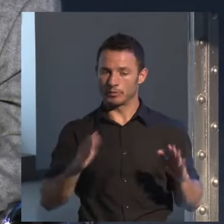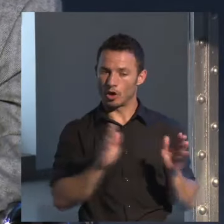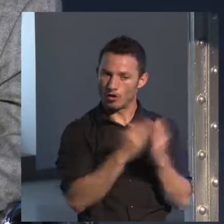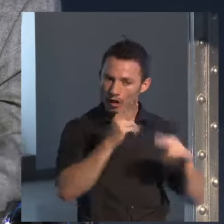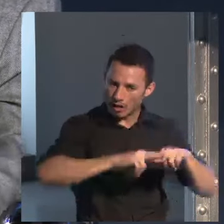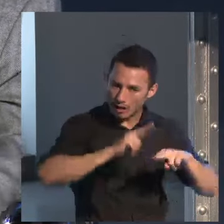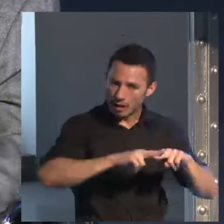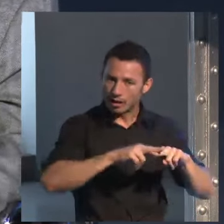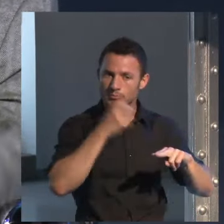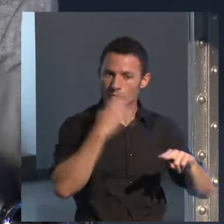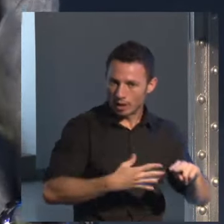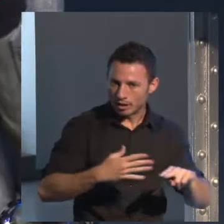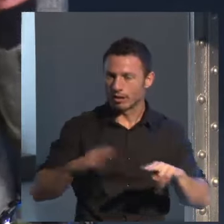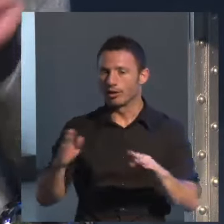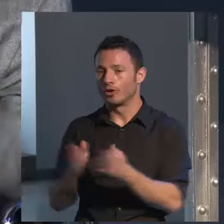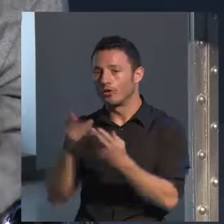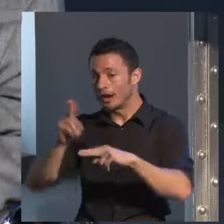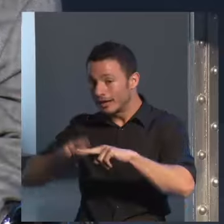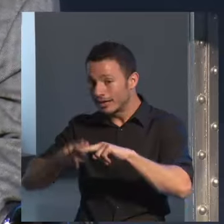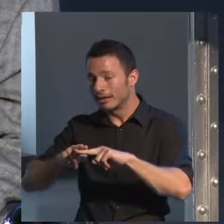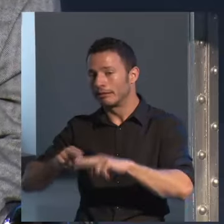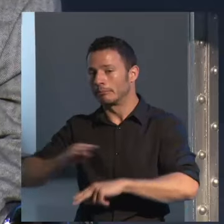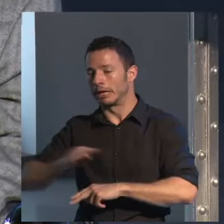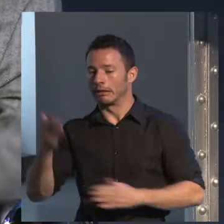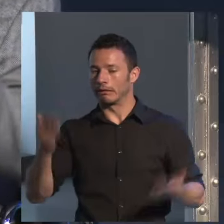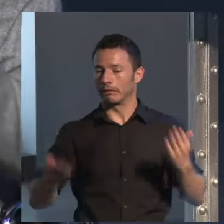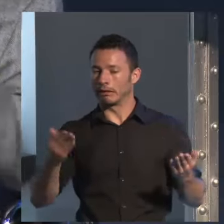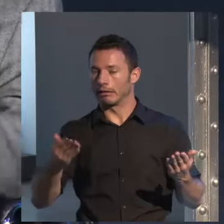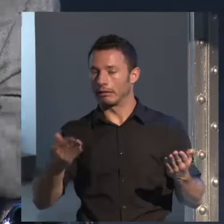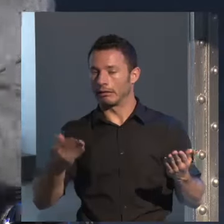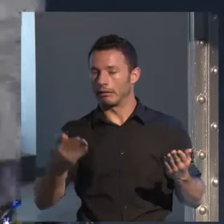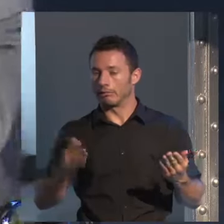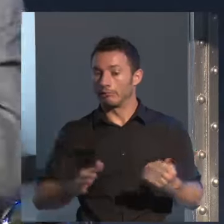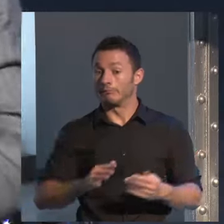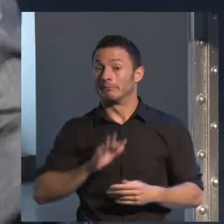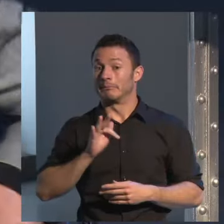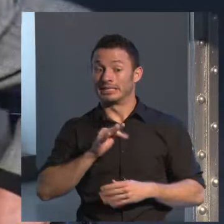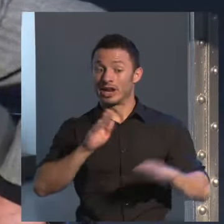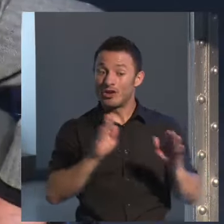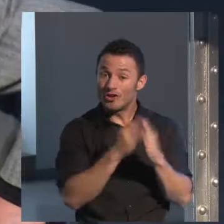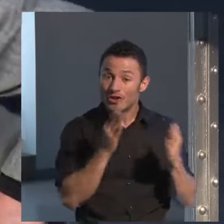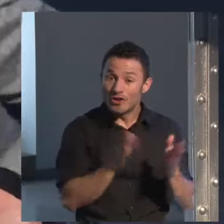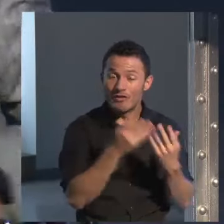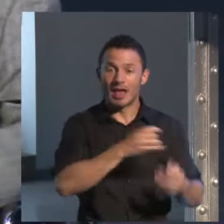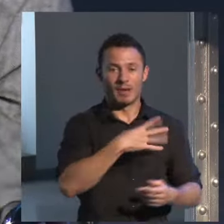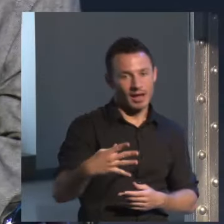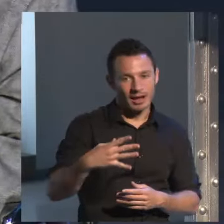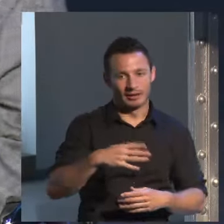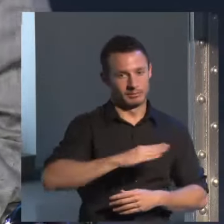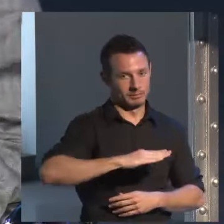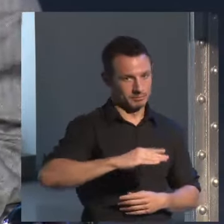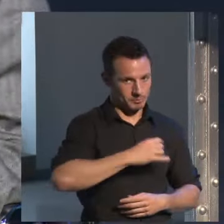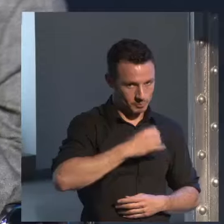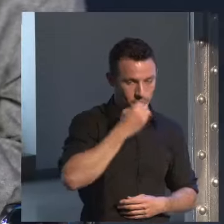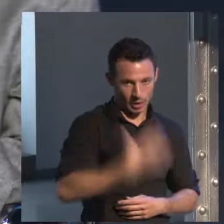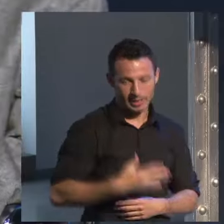y las buenas y las malas novelas blancas, las malas novelas blancas son mucho más que las novelas negras. Es decir,